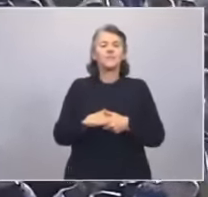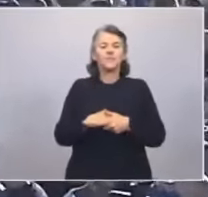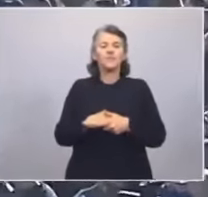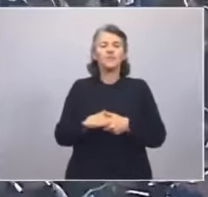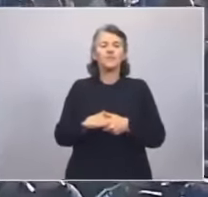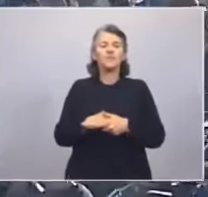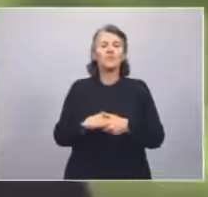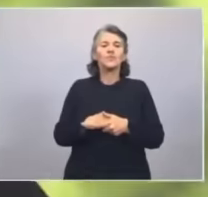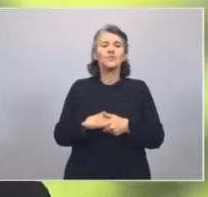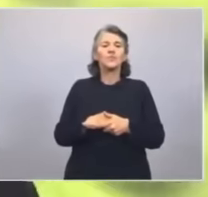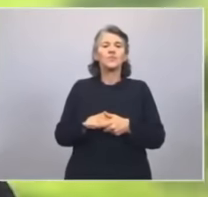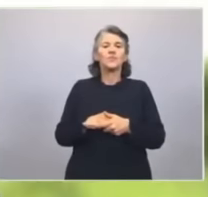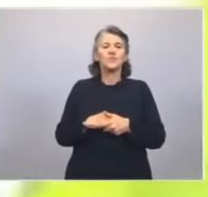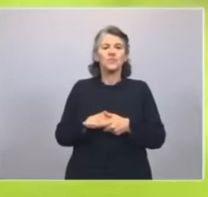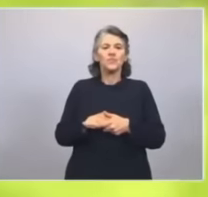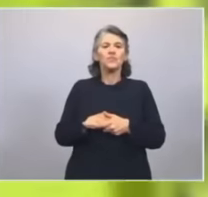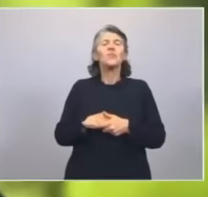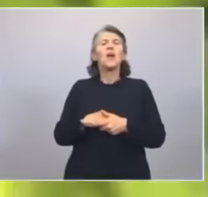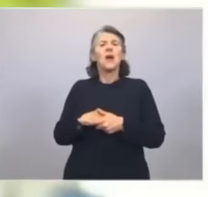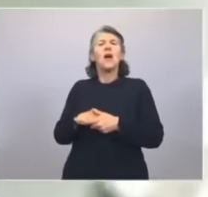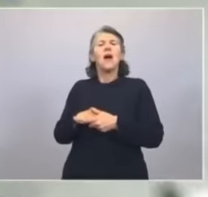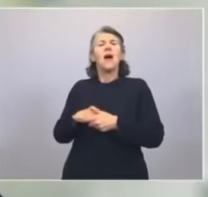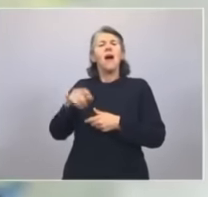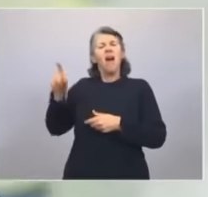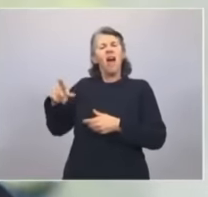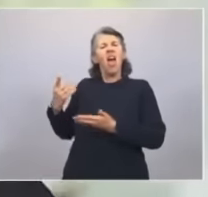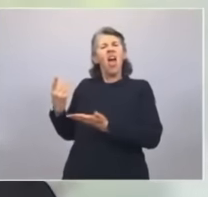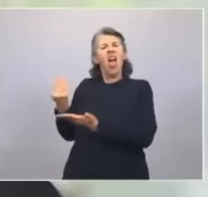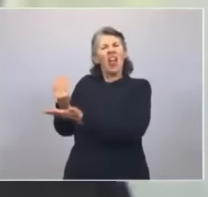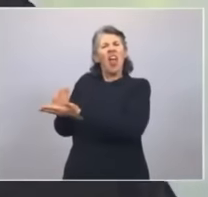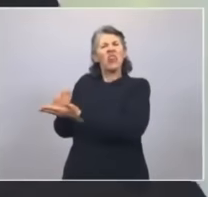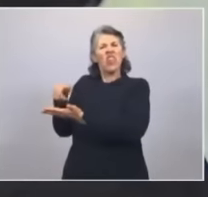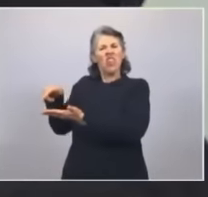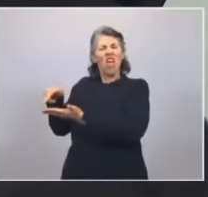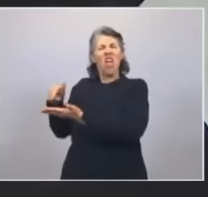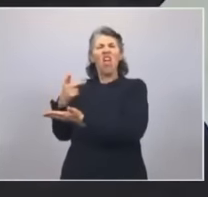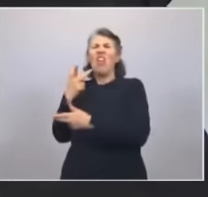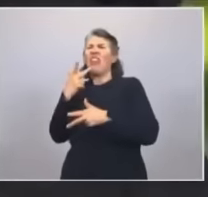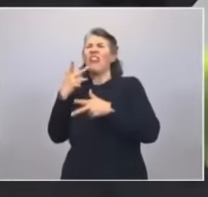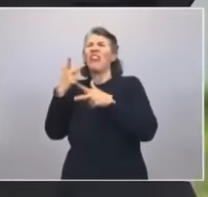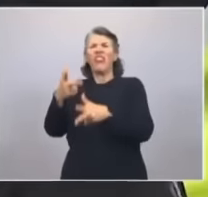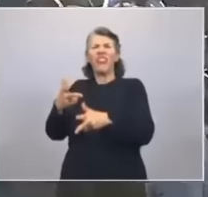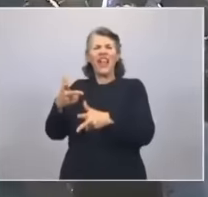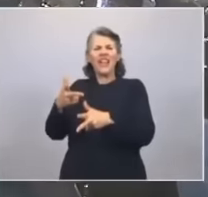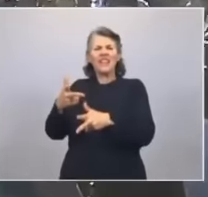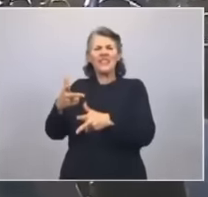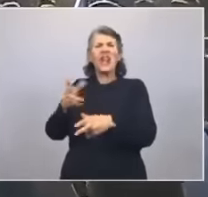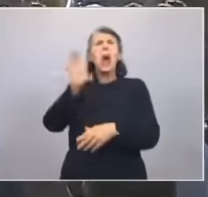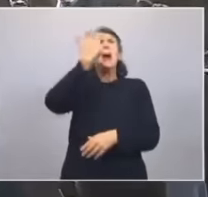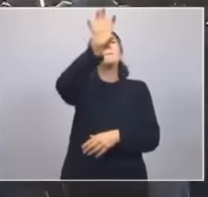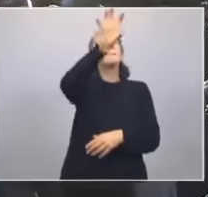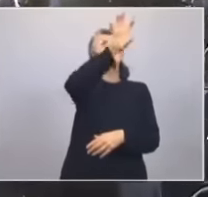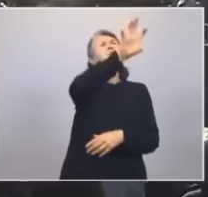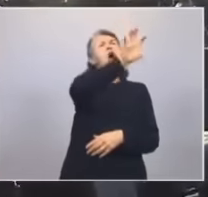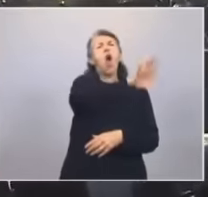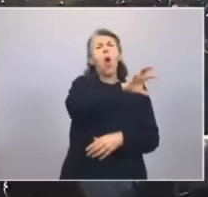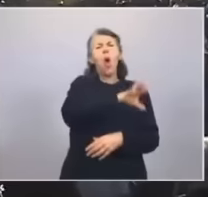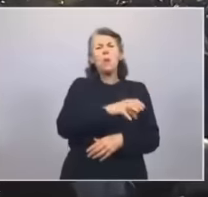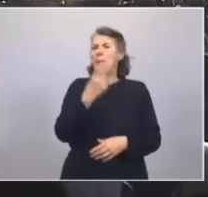televisión, planteando que había que recortar los fondos a las provincias,